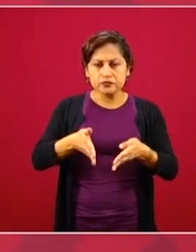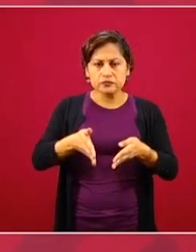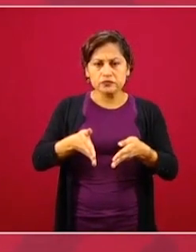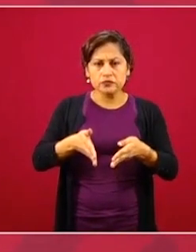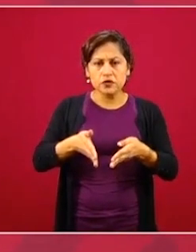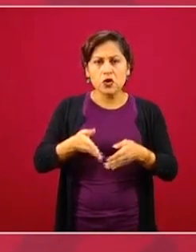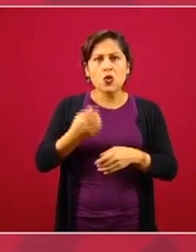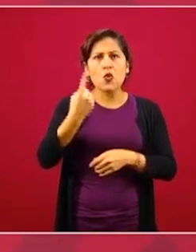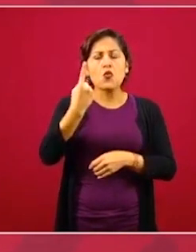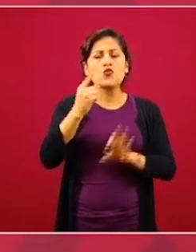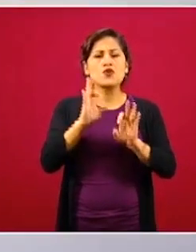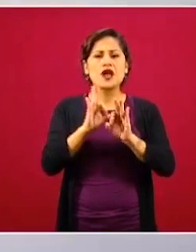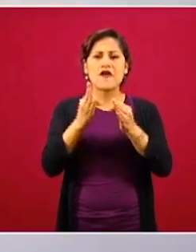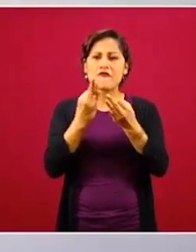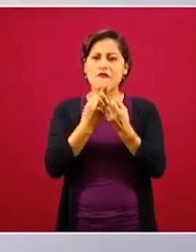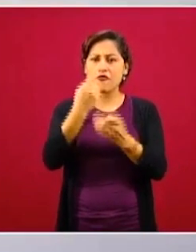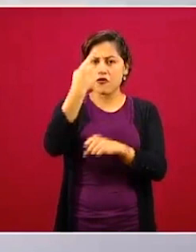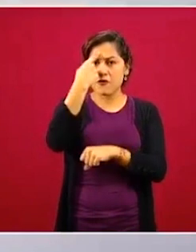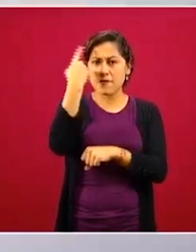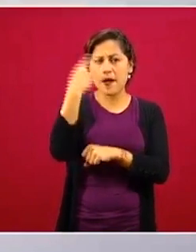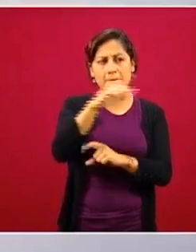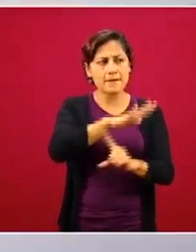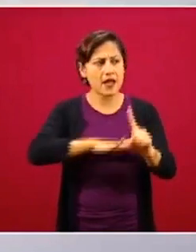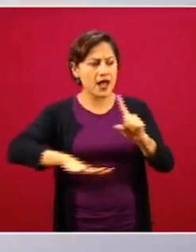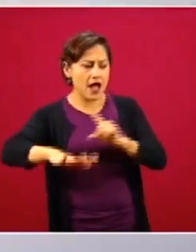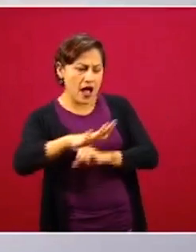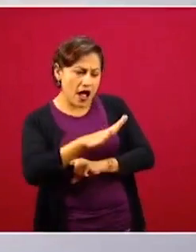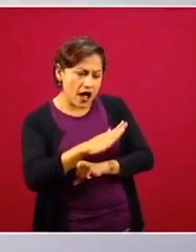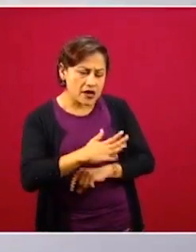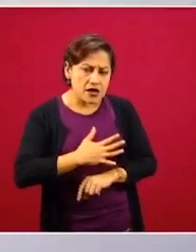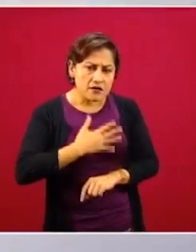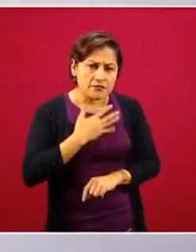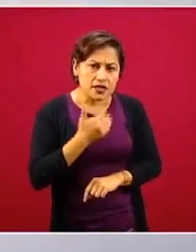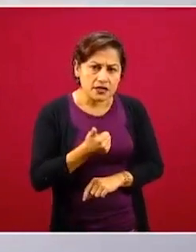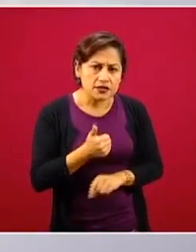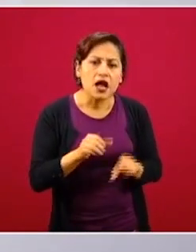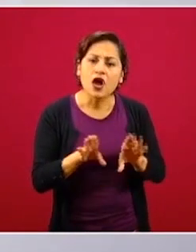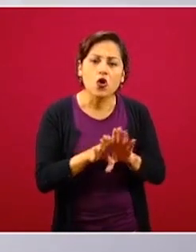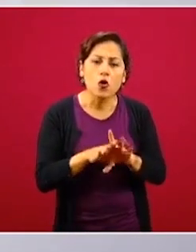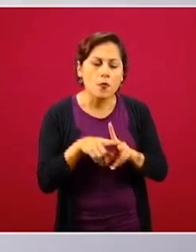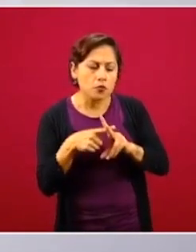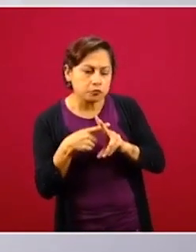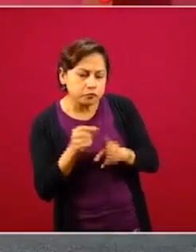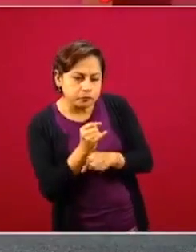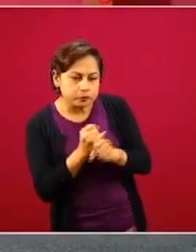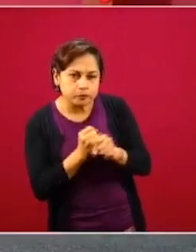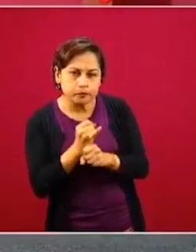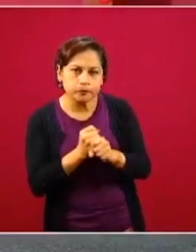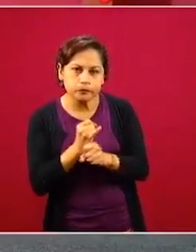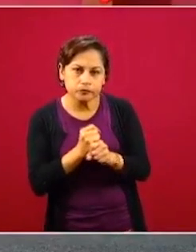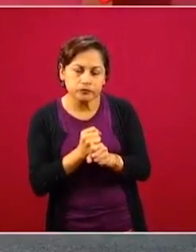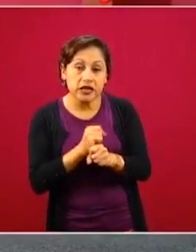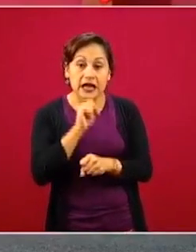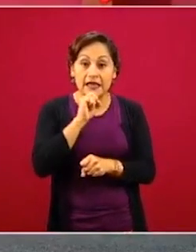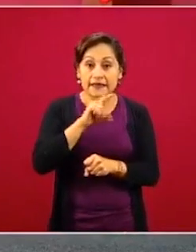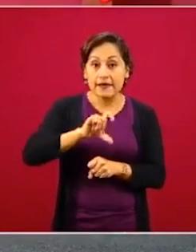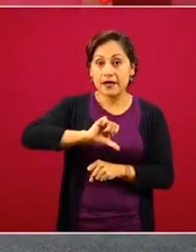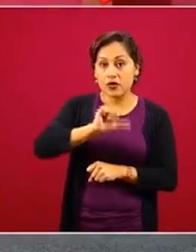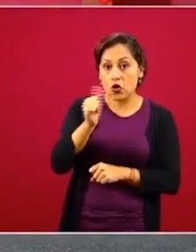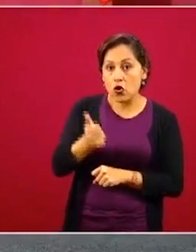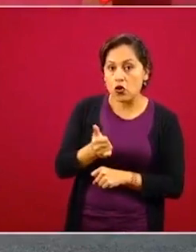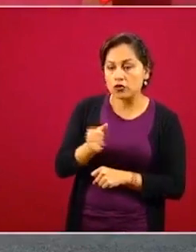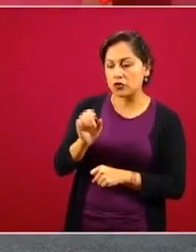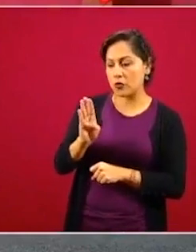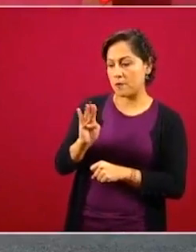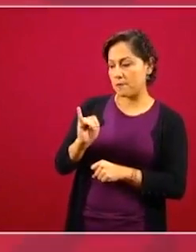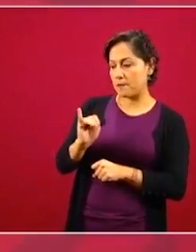un índice alternativo al llamado Producto Interno Bruto. Lo voy a presentar,